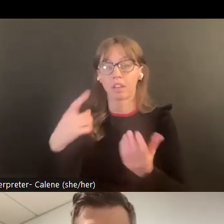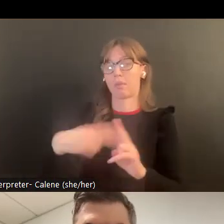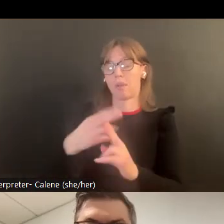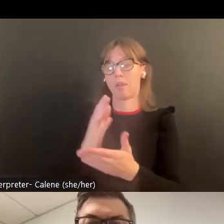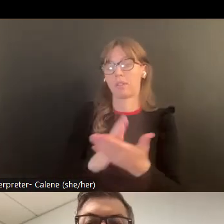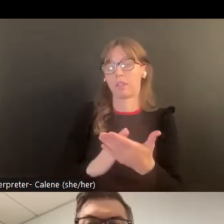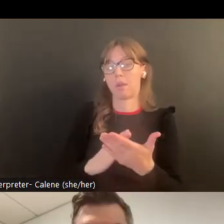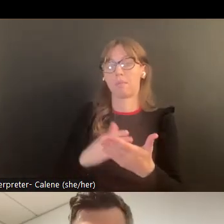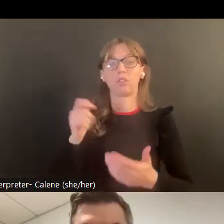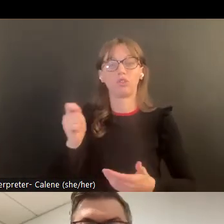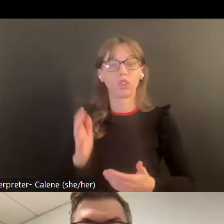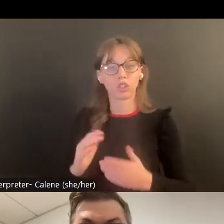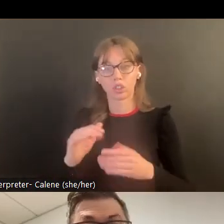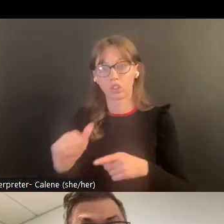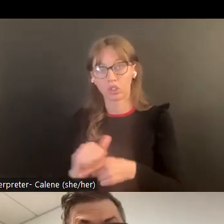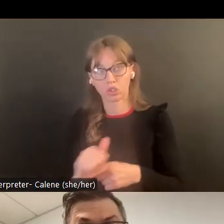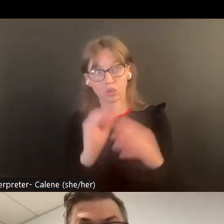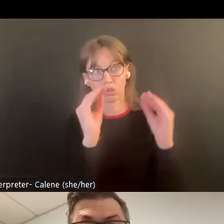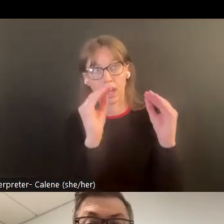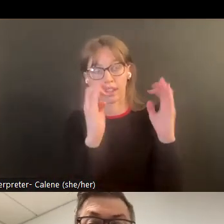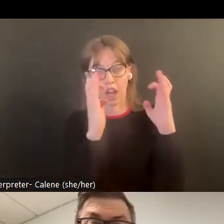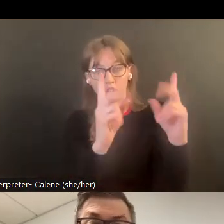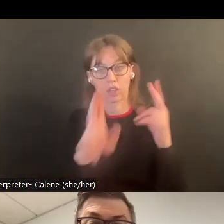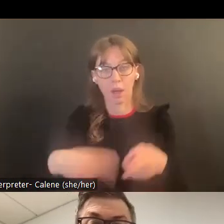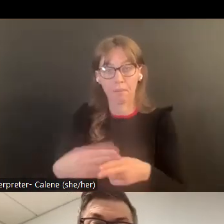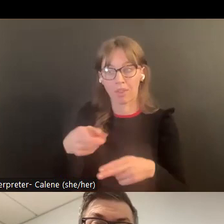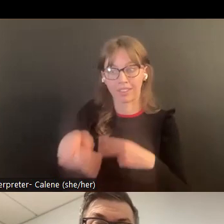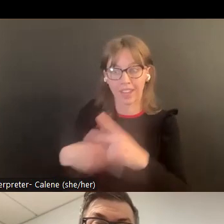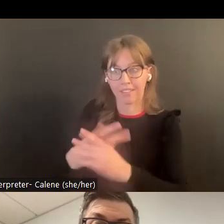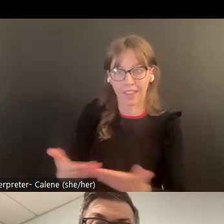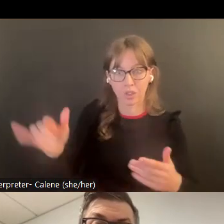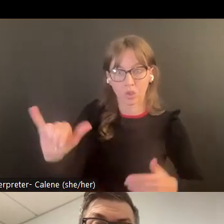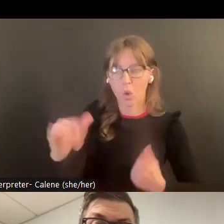ayuda que tendría esta persona para que podemos también dar